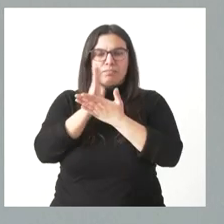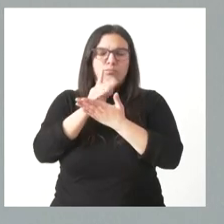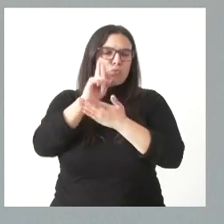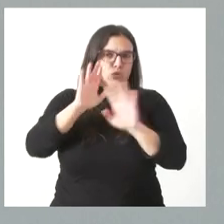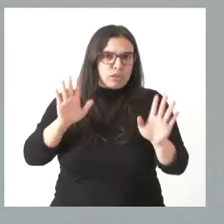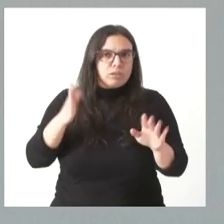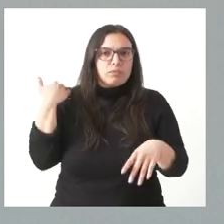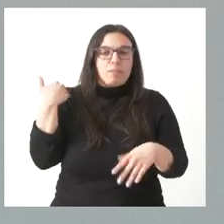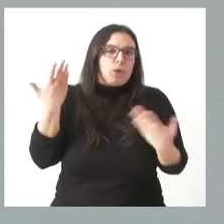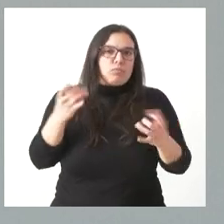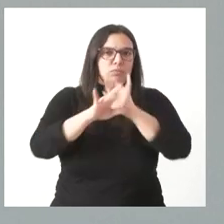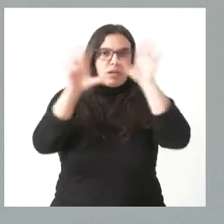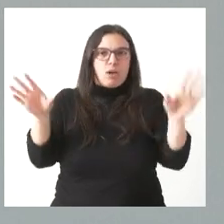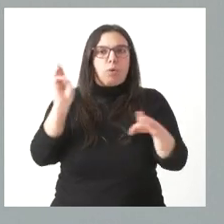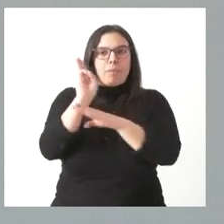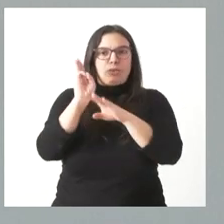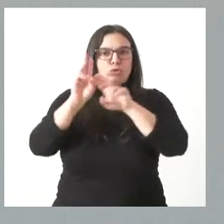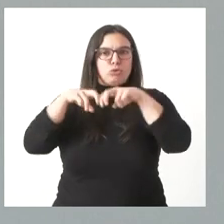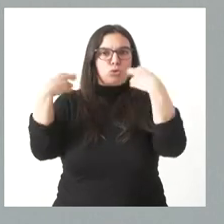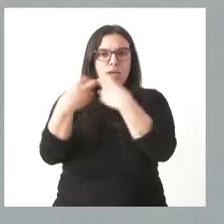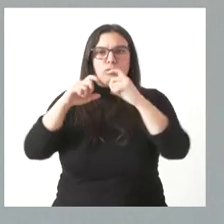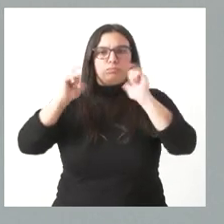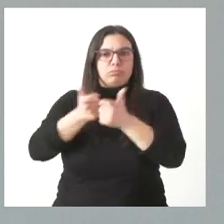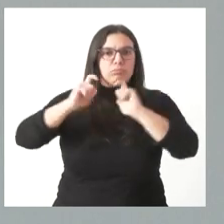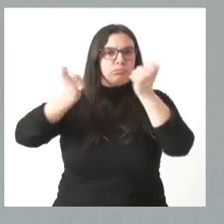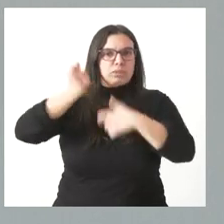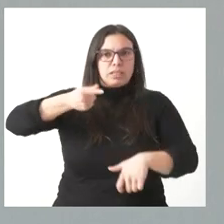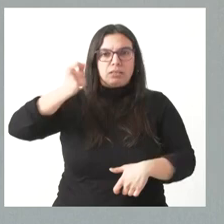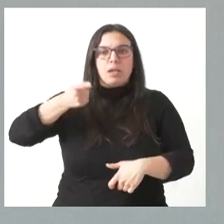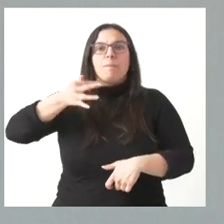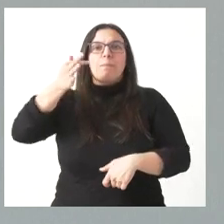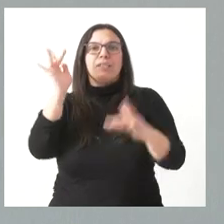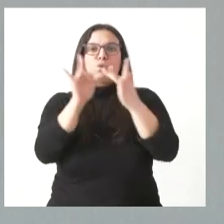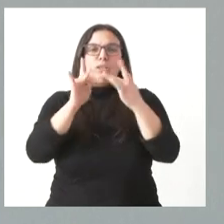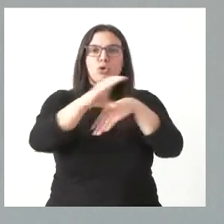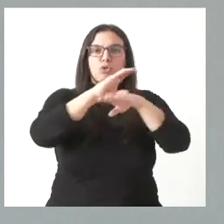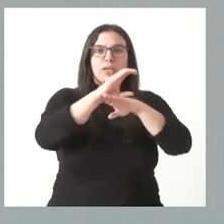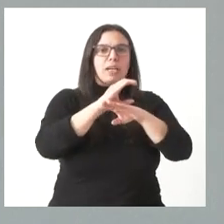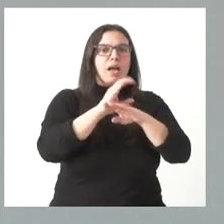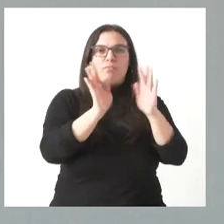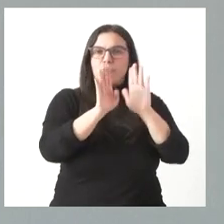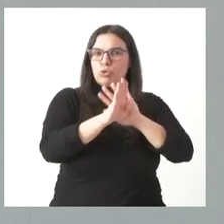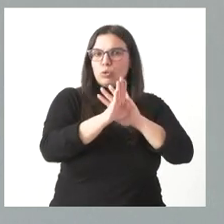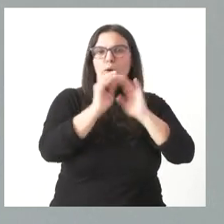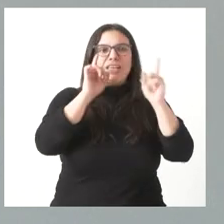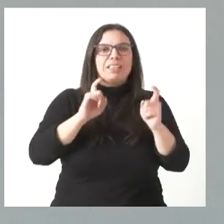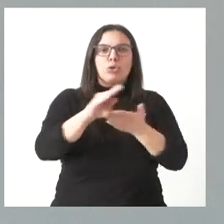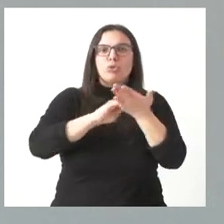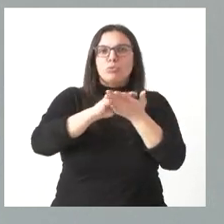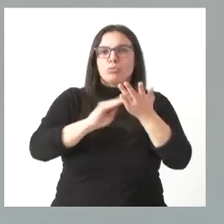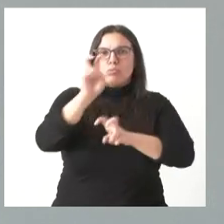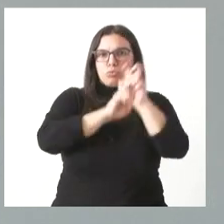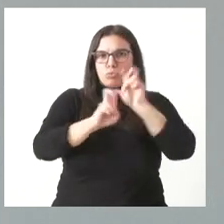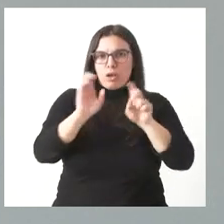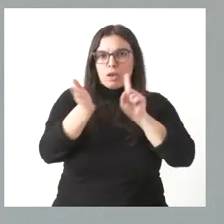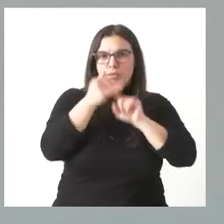el patronato se irá reuniendo y el contacto con la consejería seguirá existiendo, intentando buscar una solución a esta cuestión